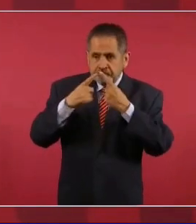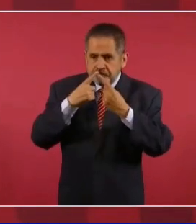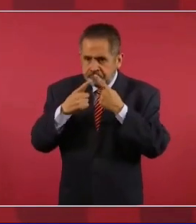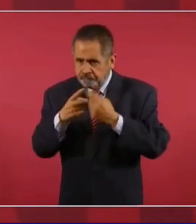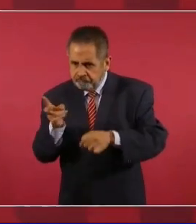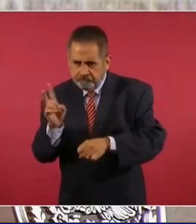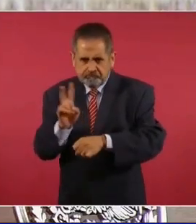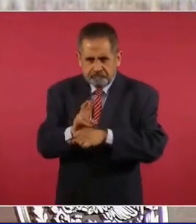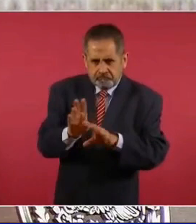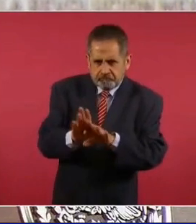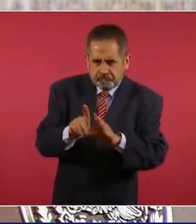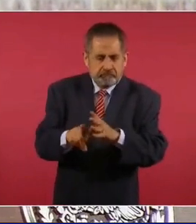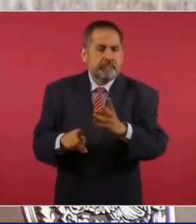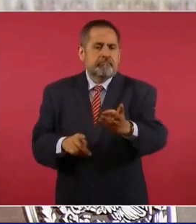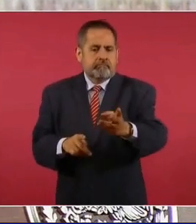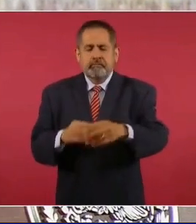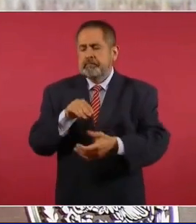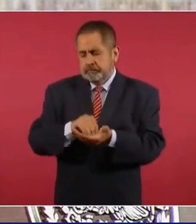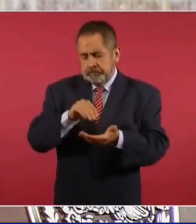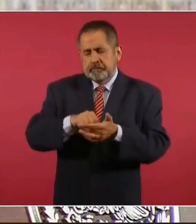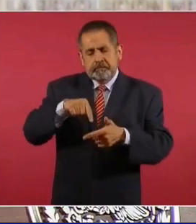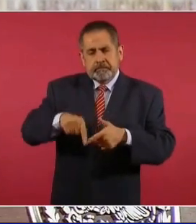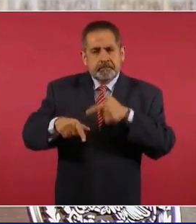y aquí lo vamos a seguir